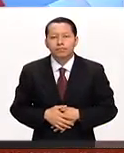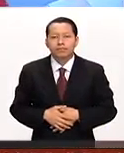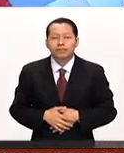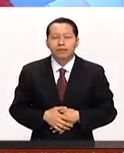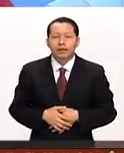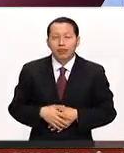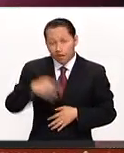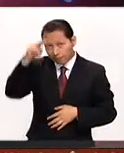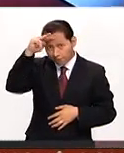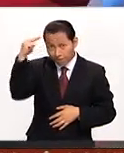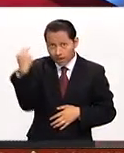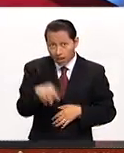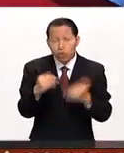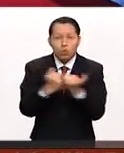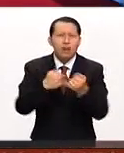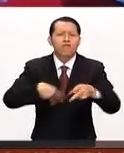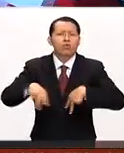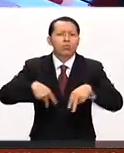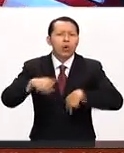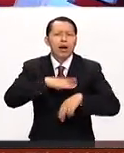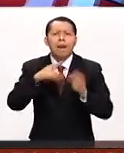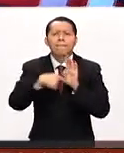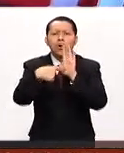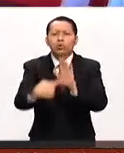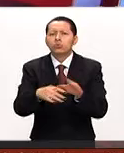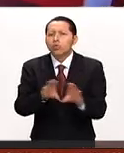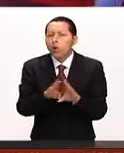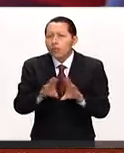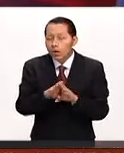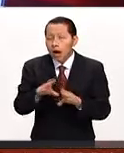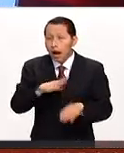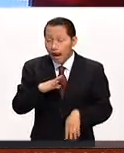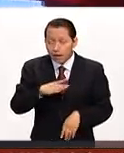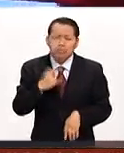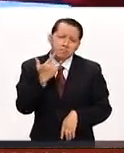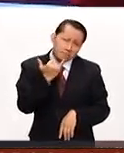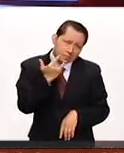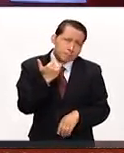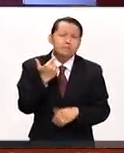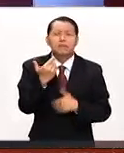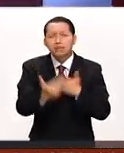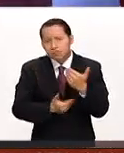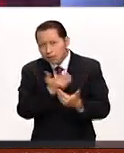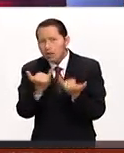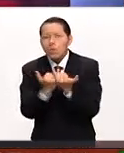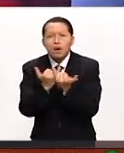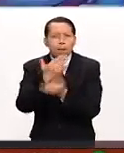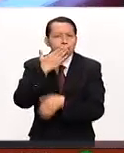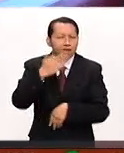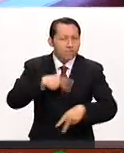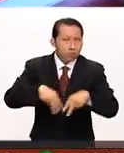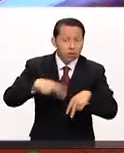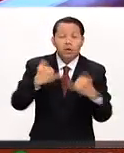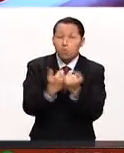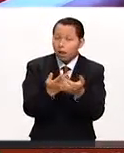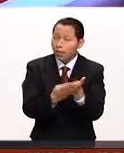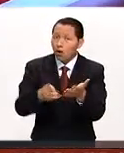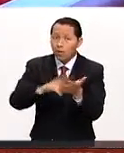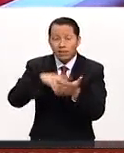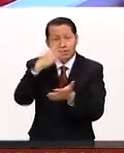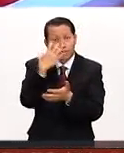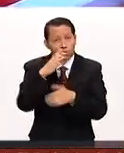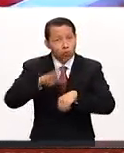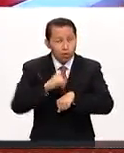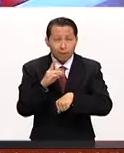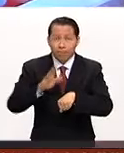Este verano también el fútbol nos presentó pues el lado amable, la felicidad, lo que es el fútbol y la tristeza, porque las dos